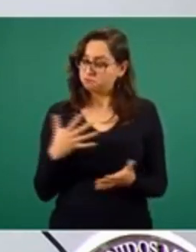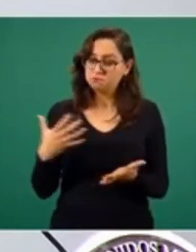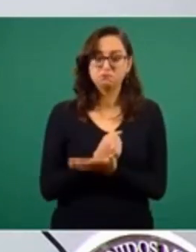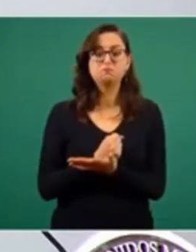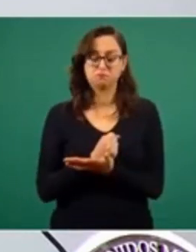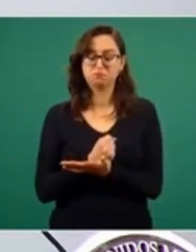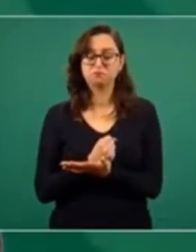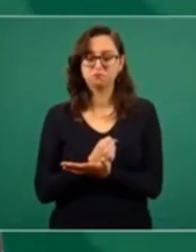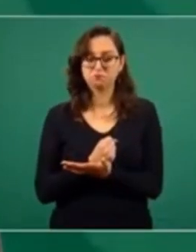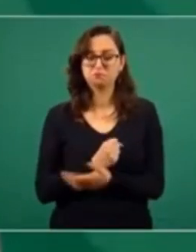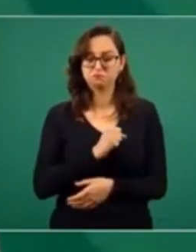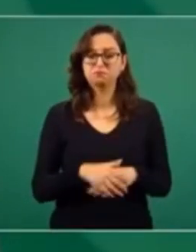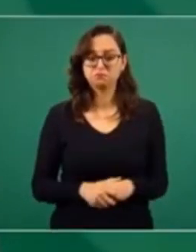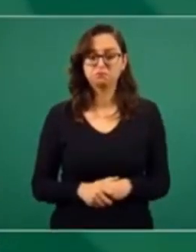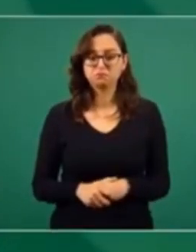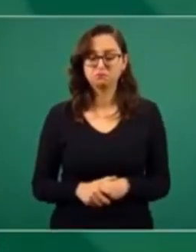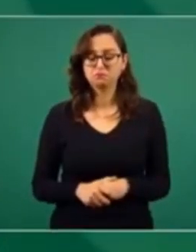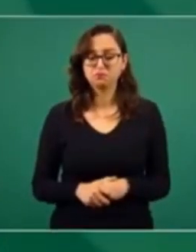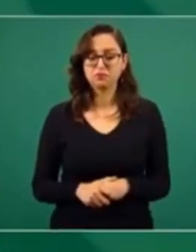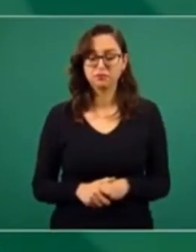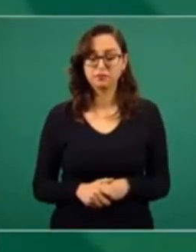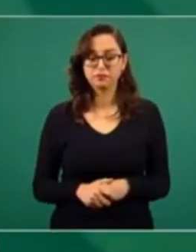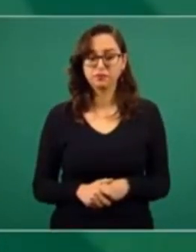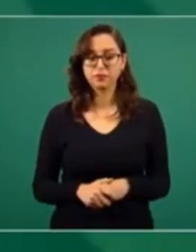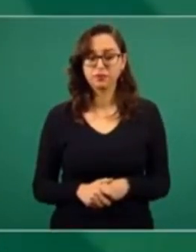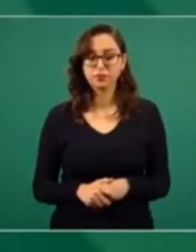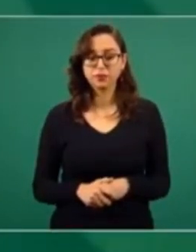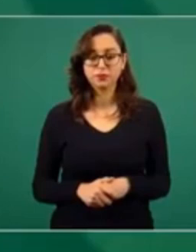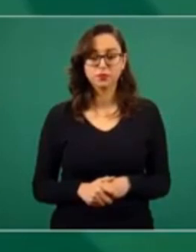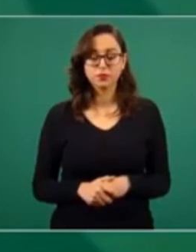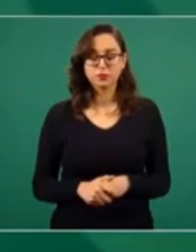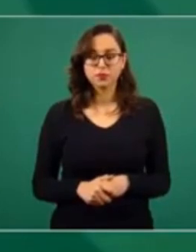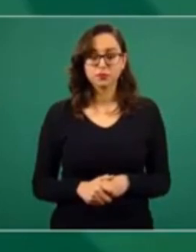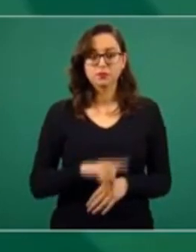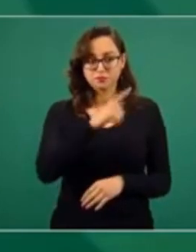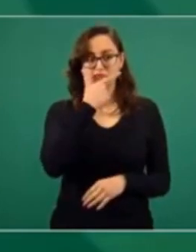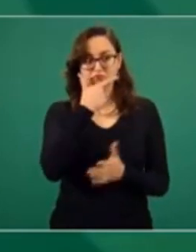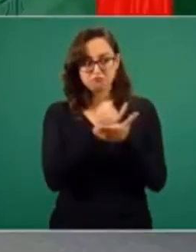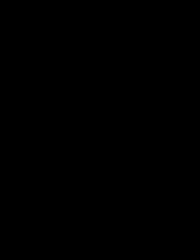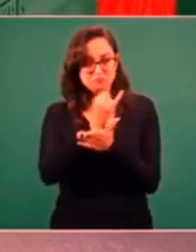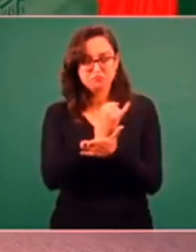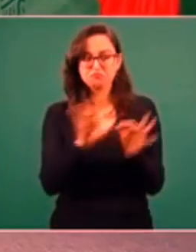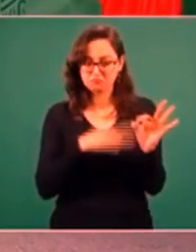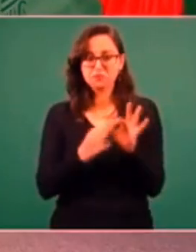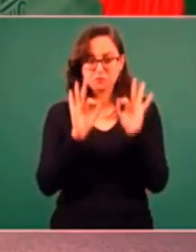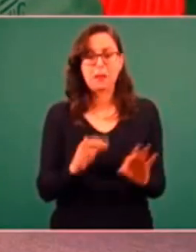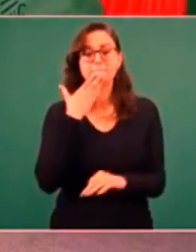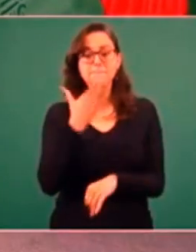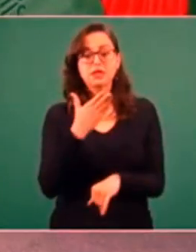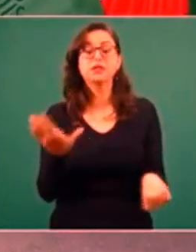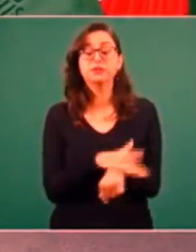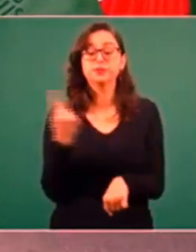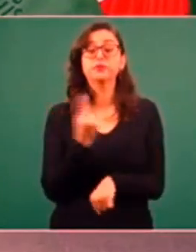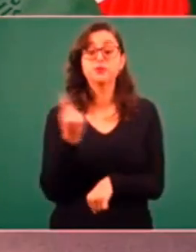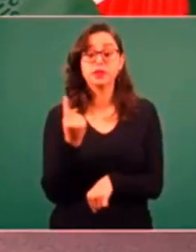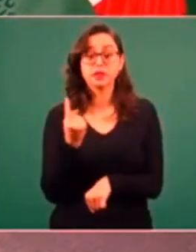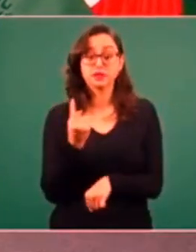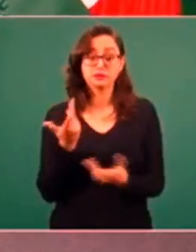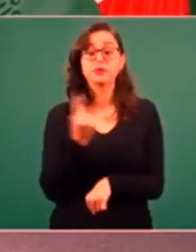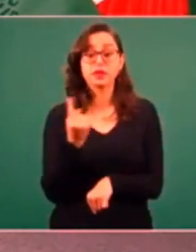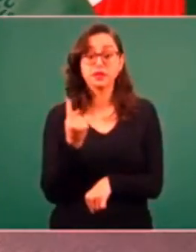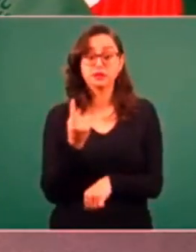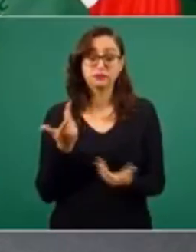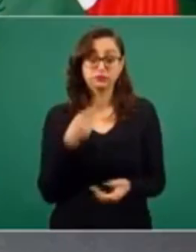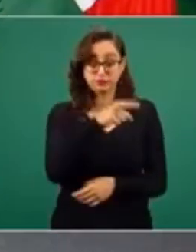Celebro el que en Inglaterra se actúe de esa forma, porque Assange es un